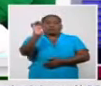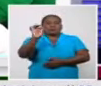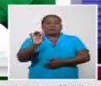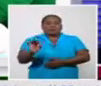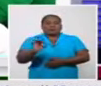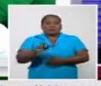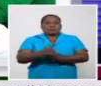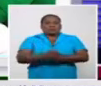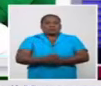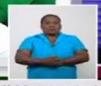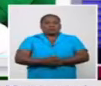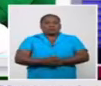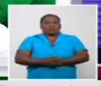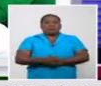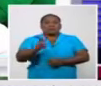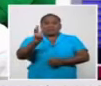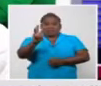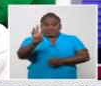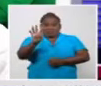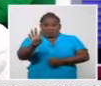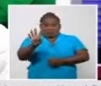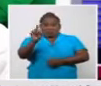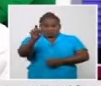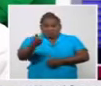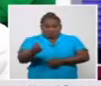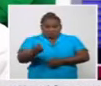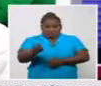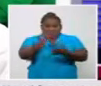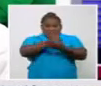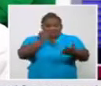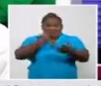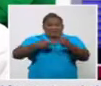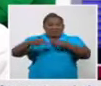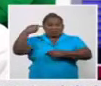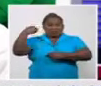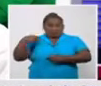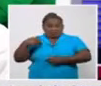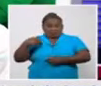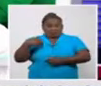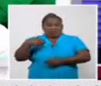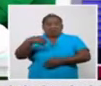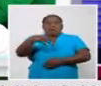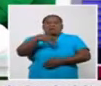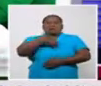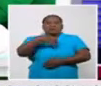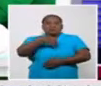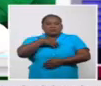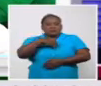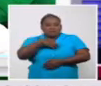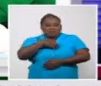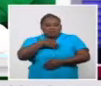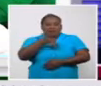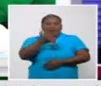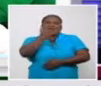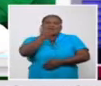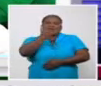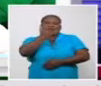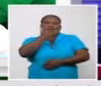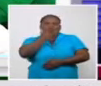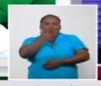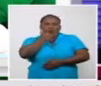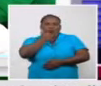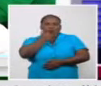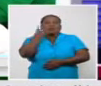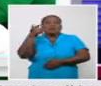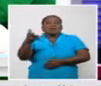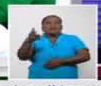34 de las personas diagnosticadas ayer tienen como fuente de infección al exterior de nuestro país.